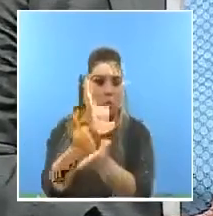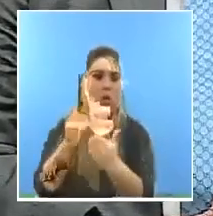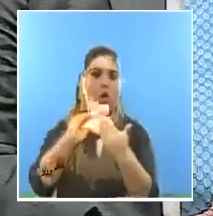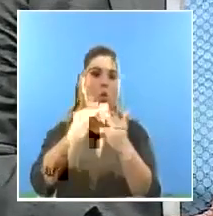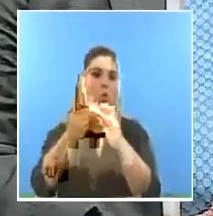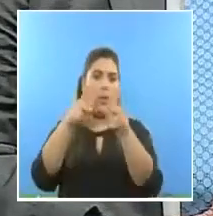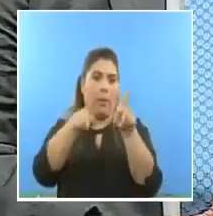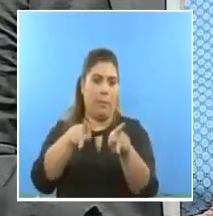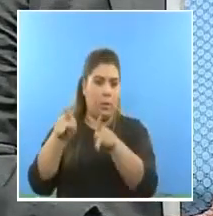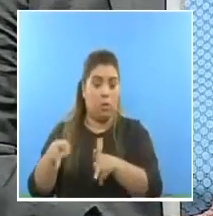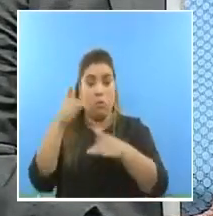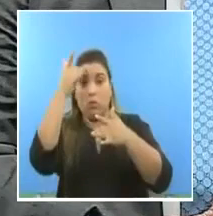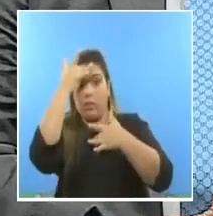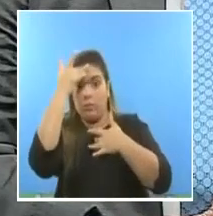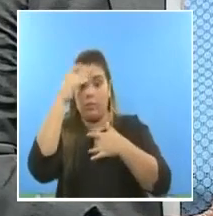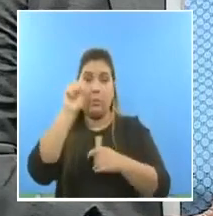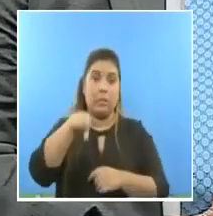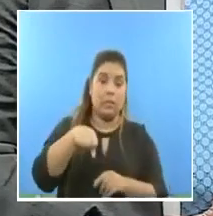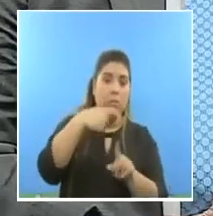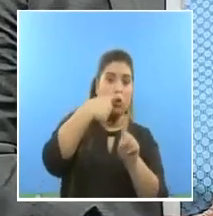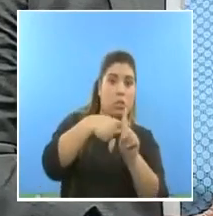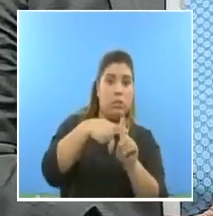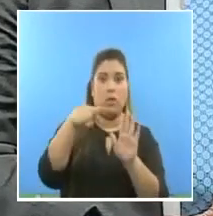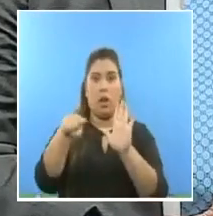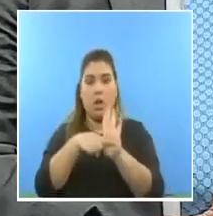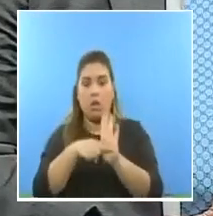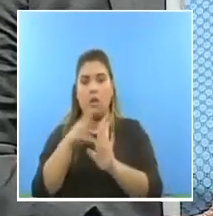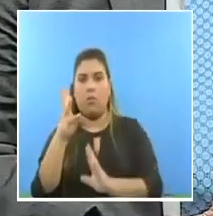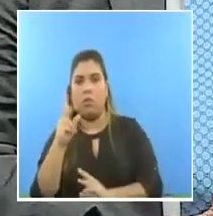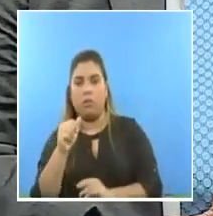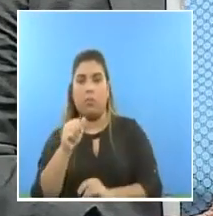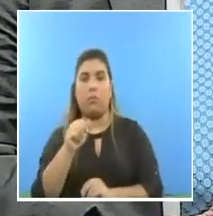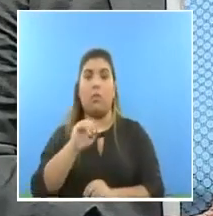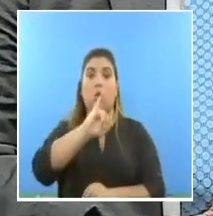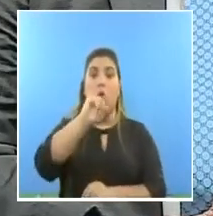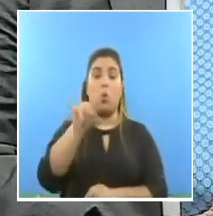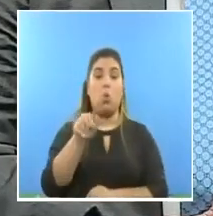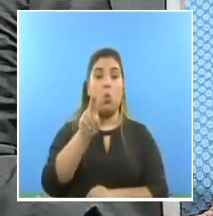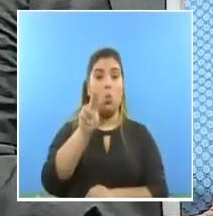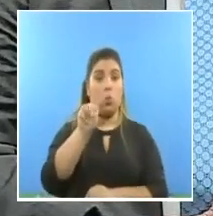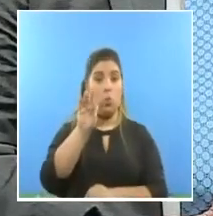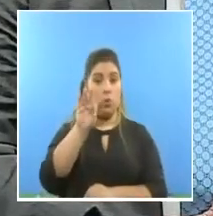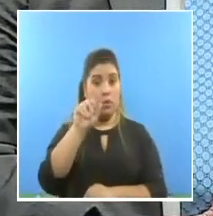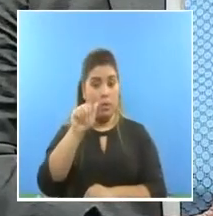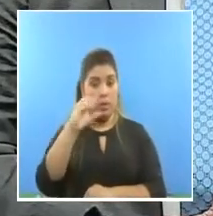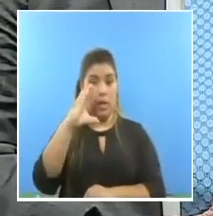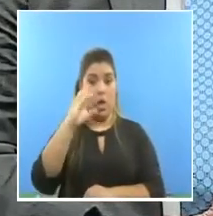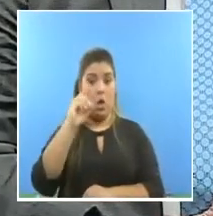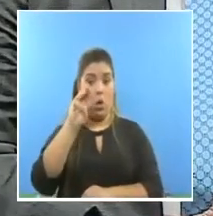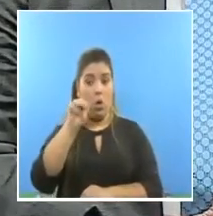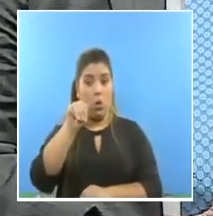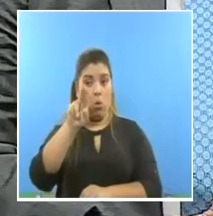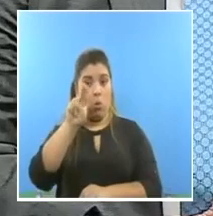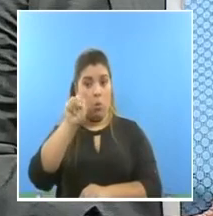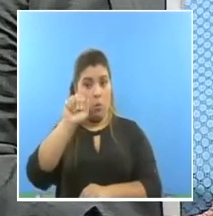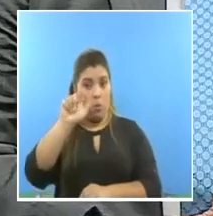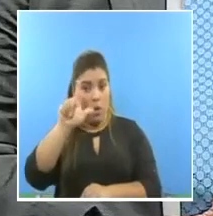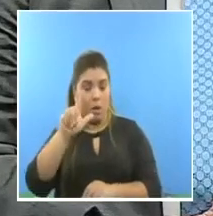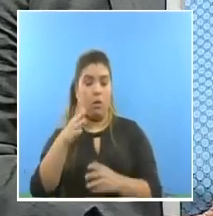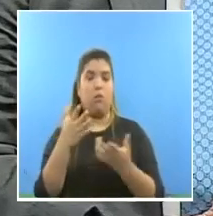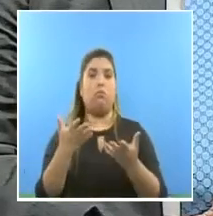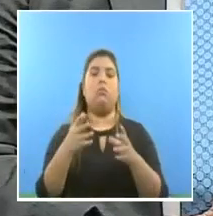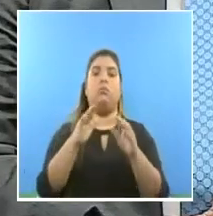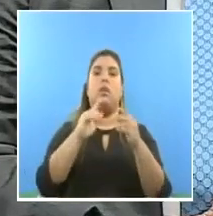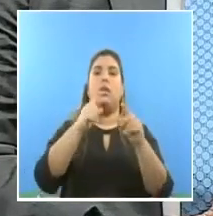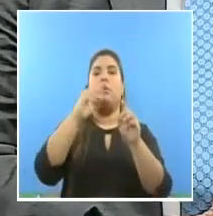incluyendo el Poder Popular, las juntas comunales, los comités de salud, los grupos eclesiásticos, los